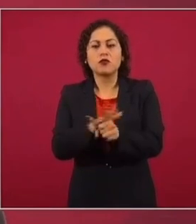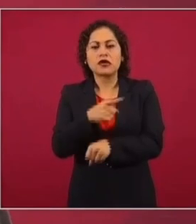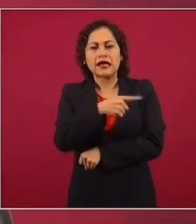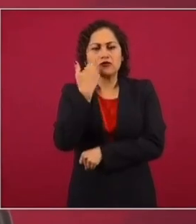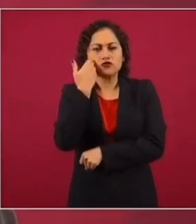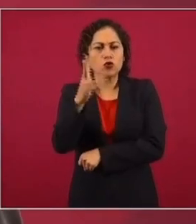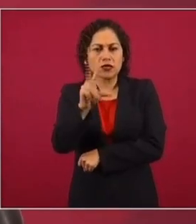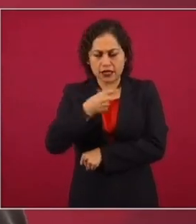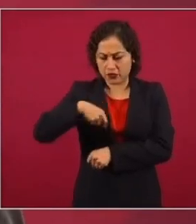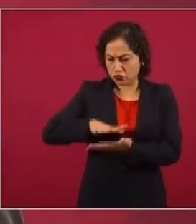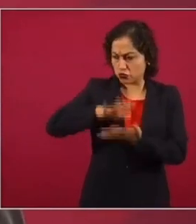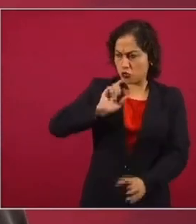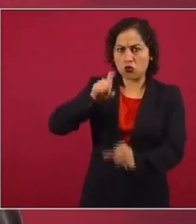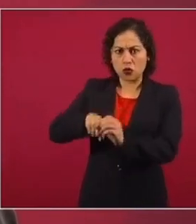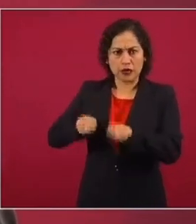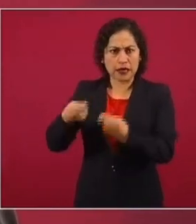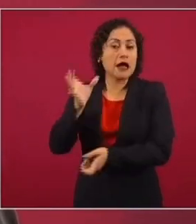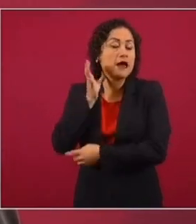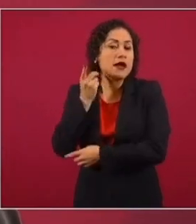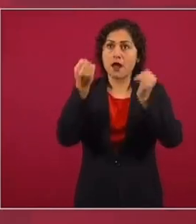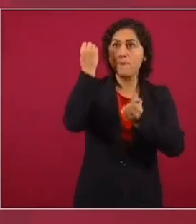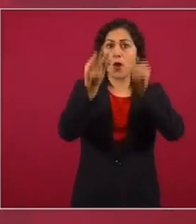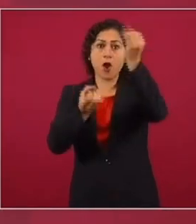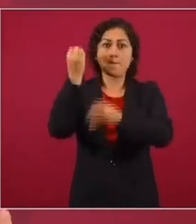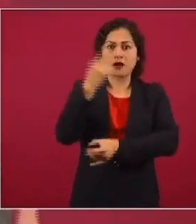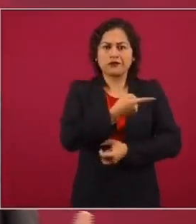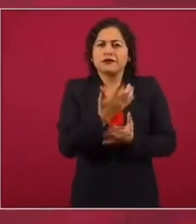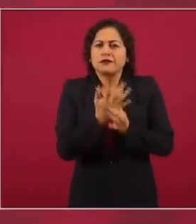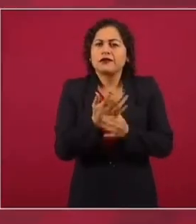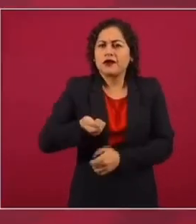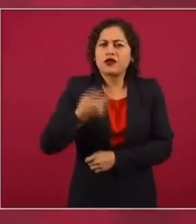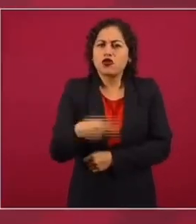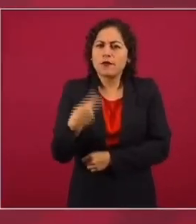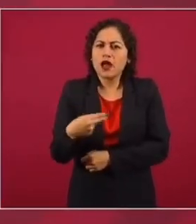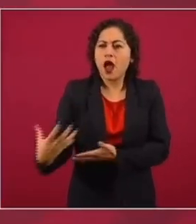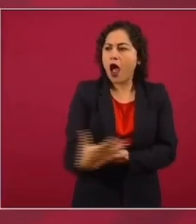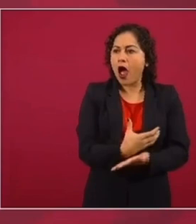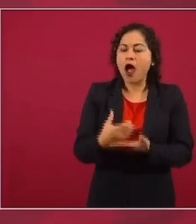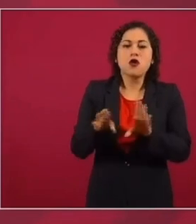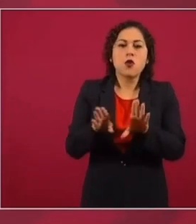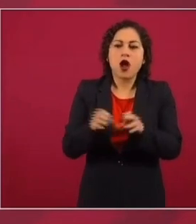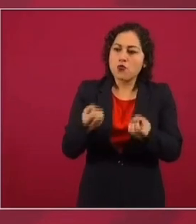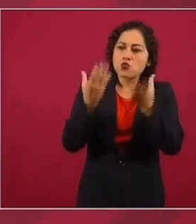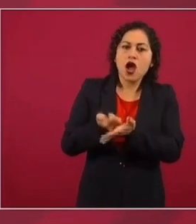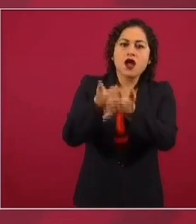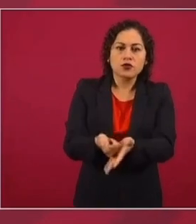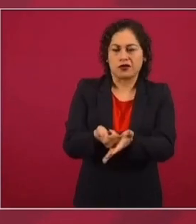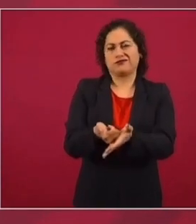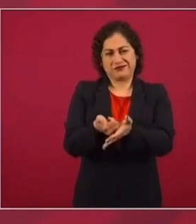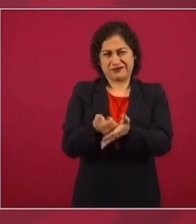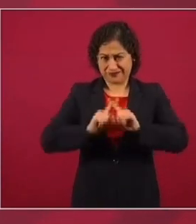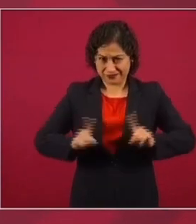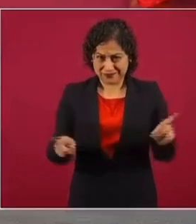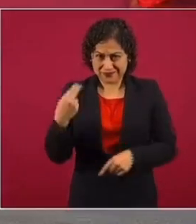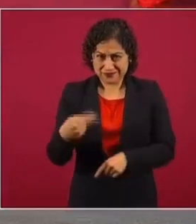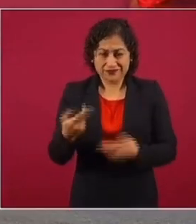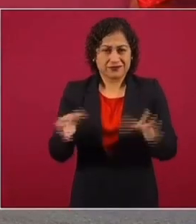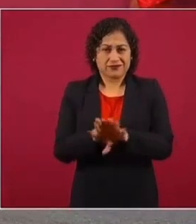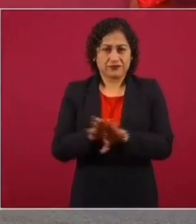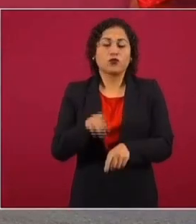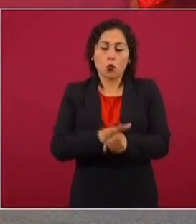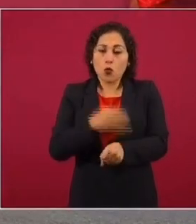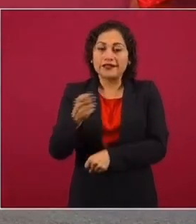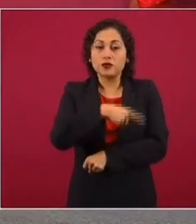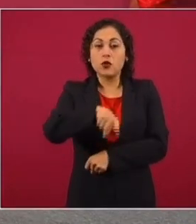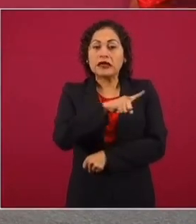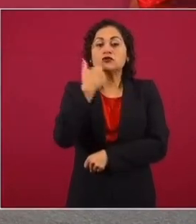Cámara de Diputados? Ellos mismos los expresan. Entonces, quieren que no tengamos mayoría en la Cámara